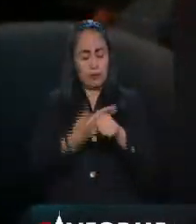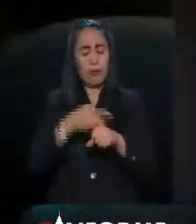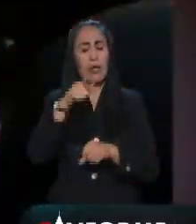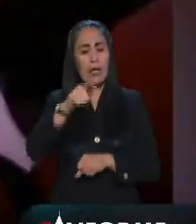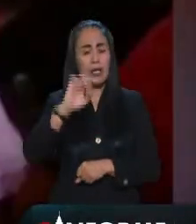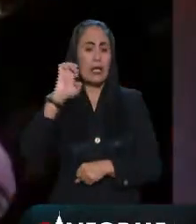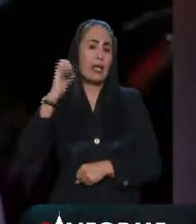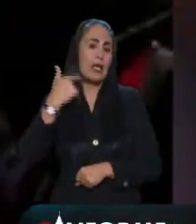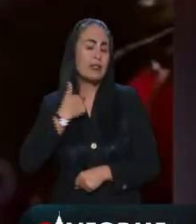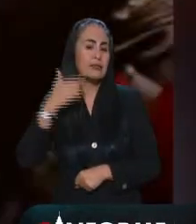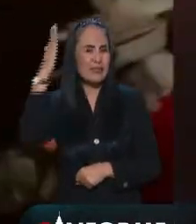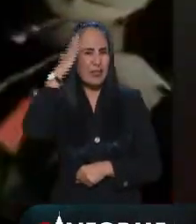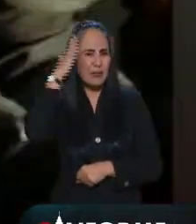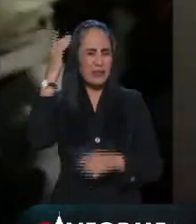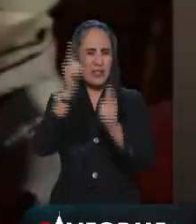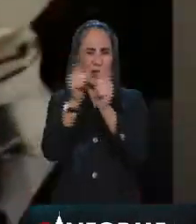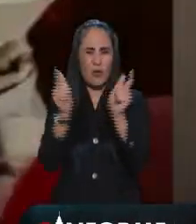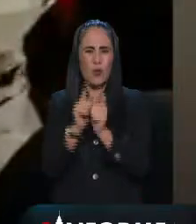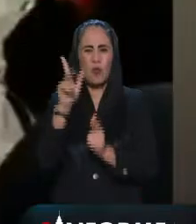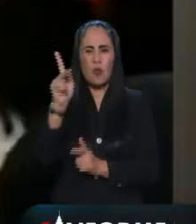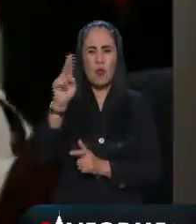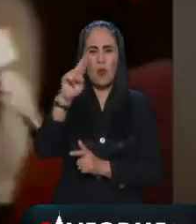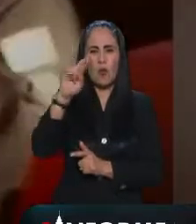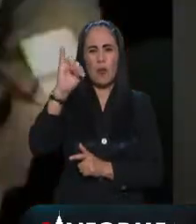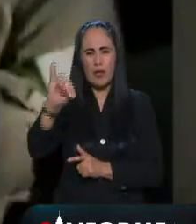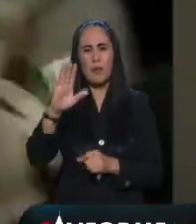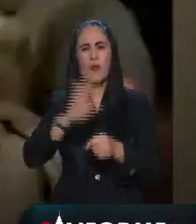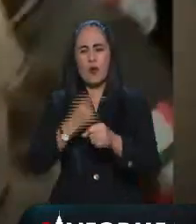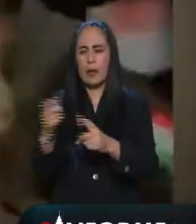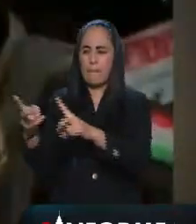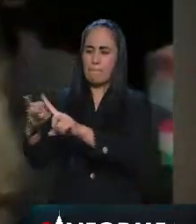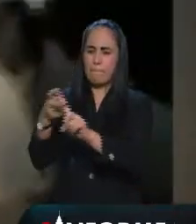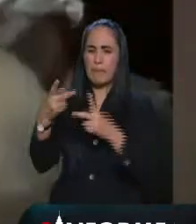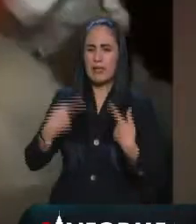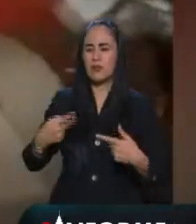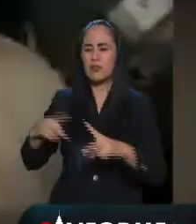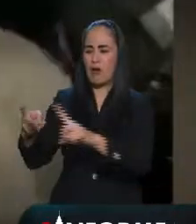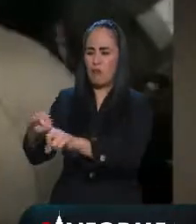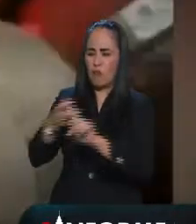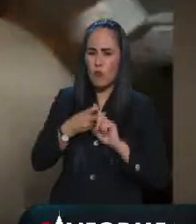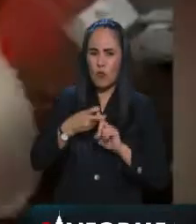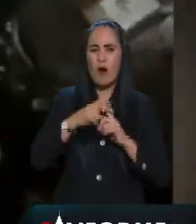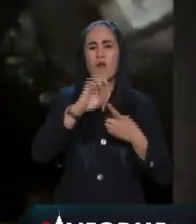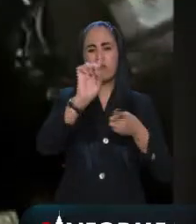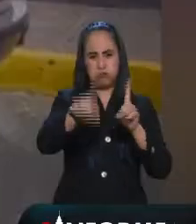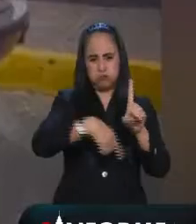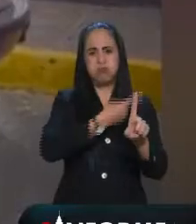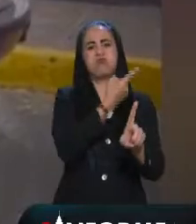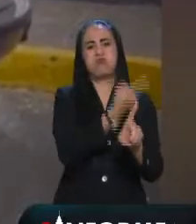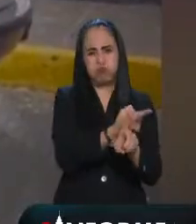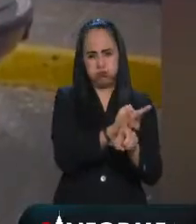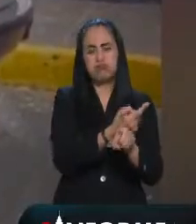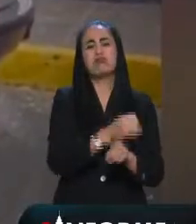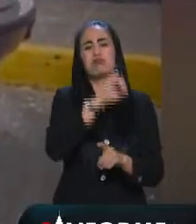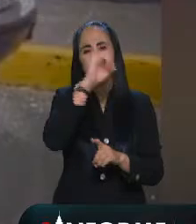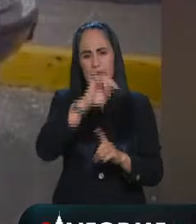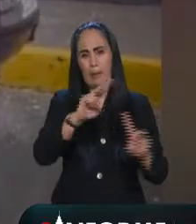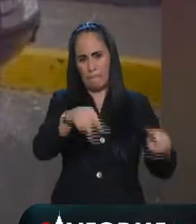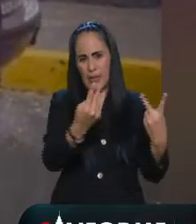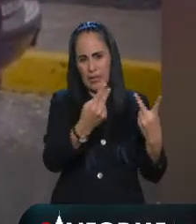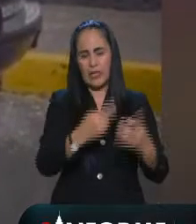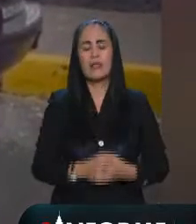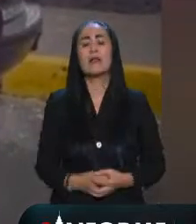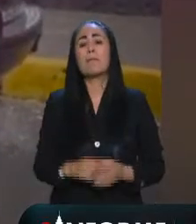priista en la Ciudad de México por el delito de trata de personas en su modalidad de explotación sexual asociación